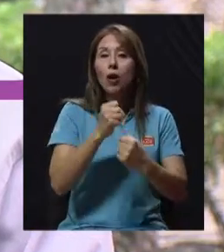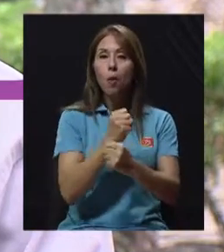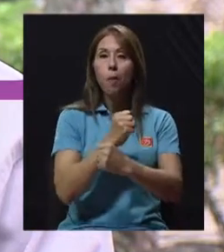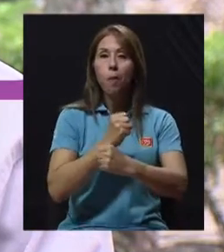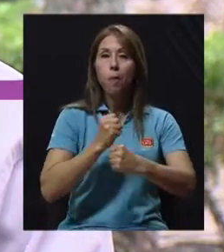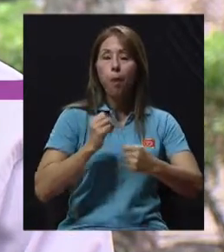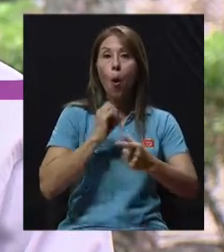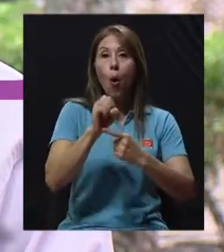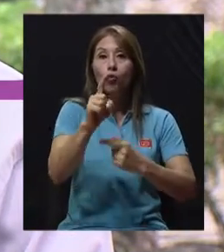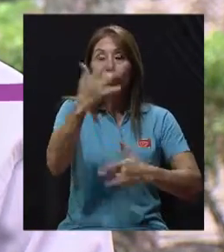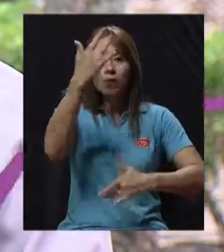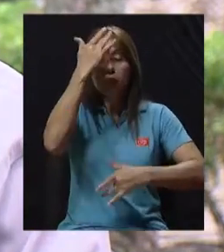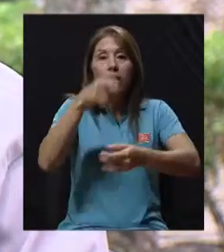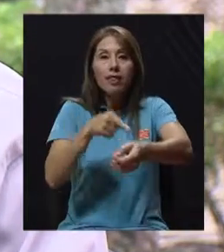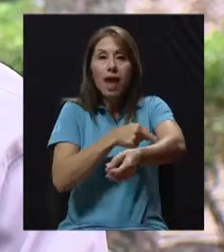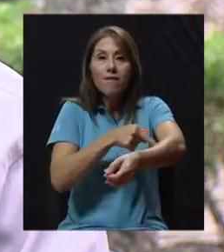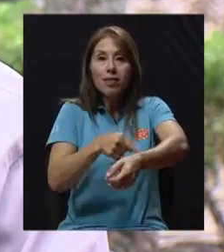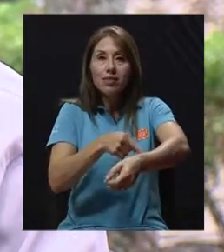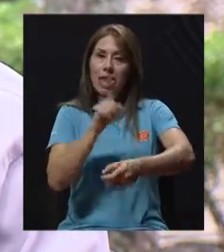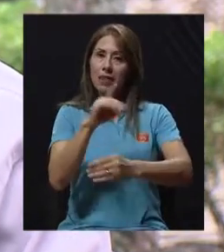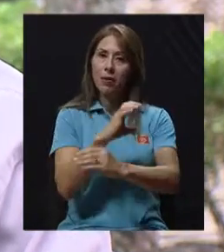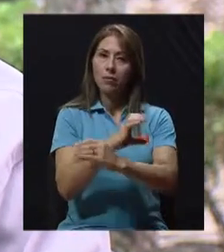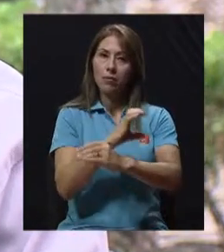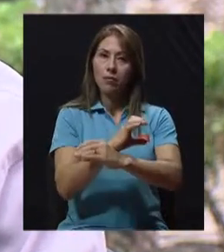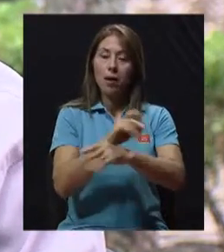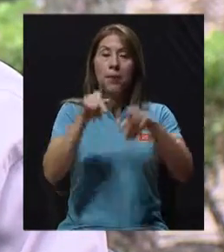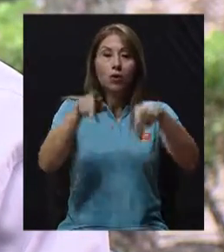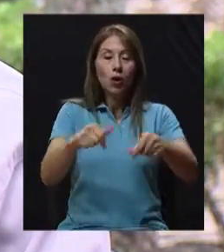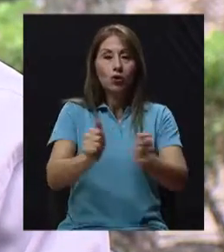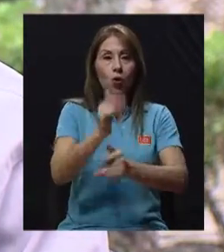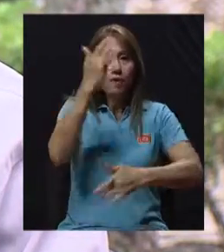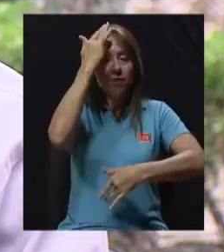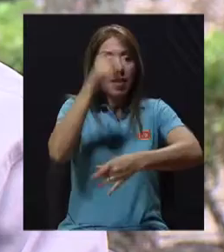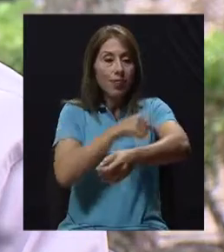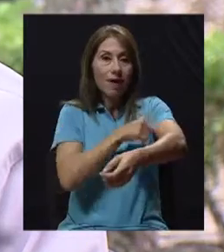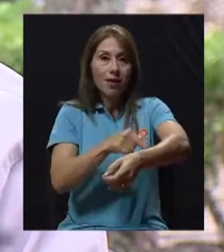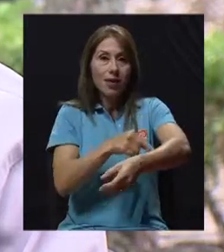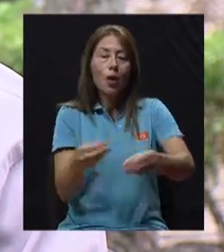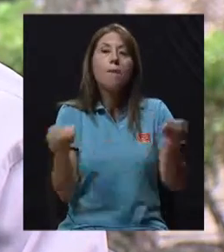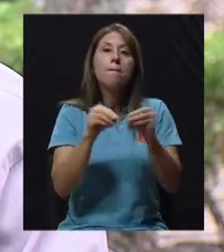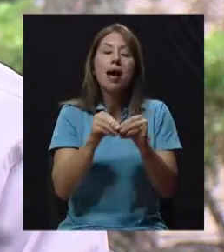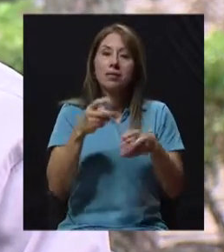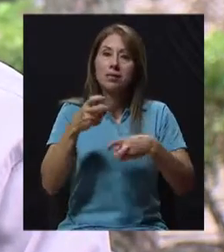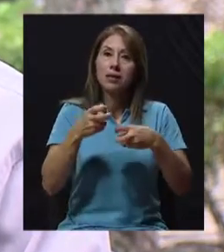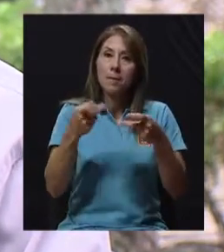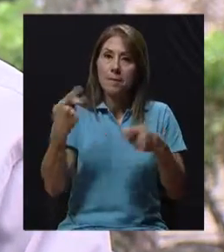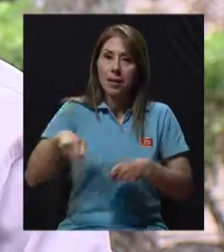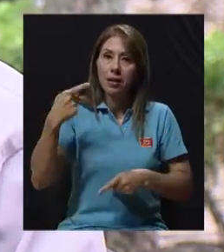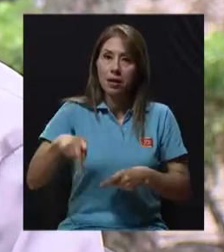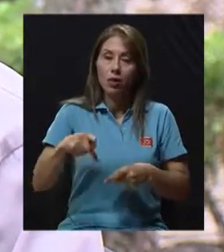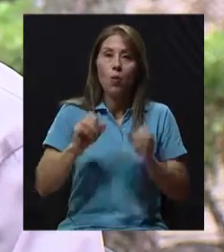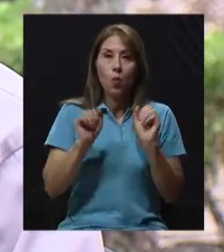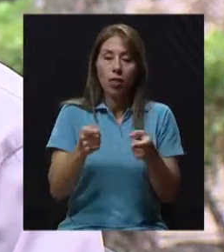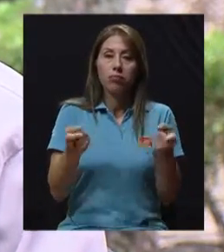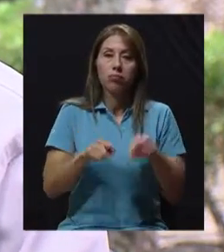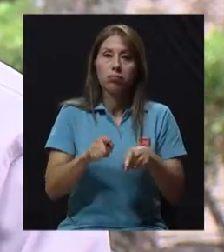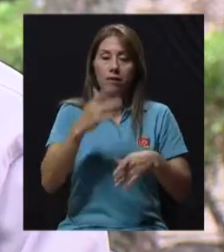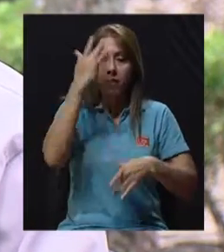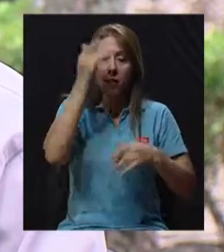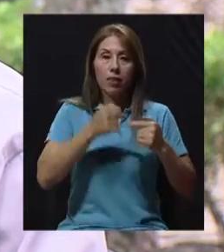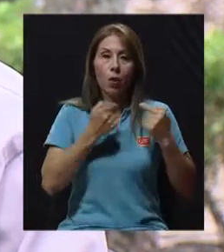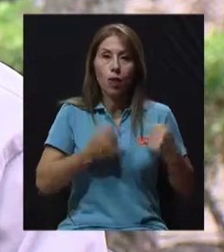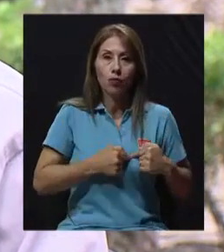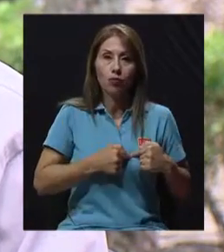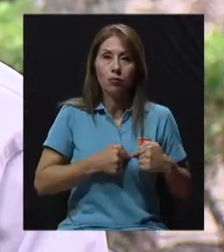que tener un cuidado particular porque los pacientes diabéticos tienen mucho más riesgo de tener enfermedad del corazón, si se padece presión alta,